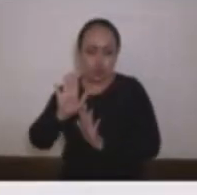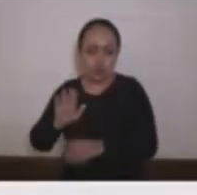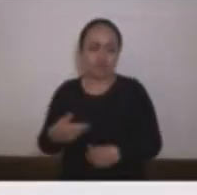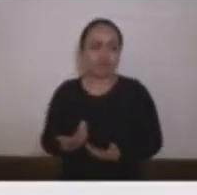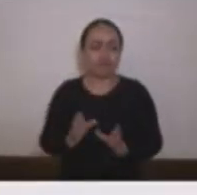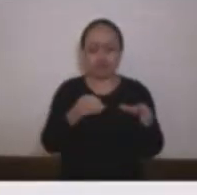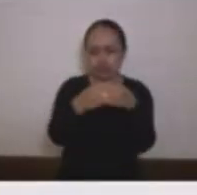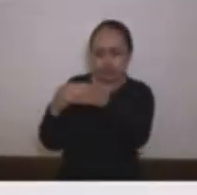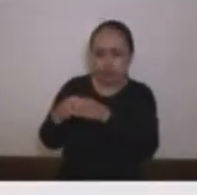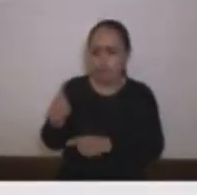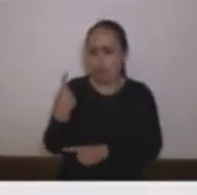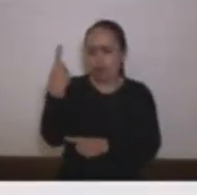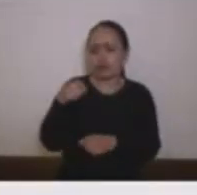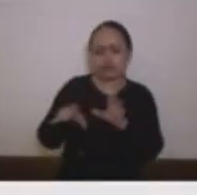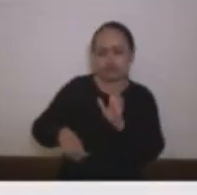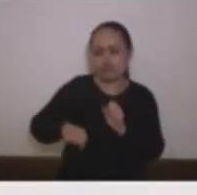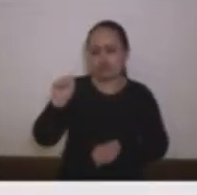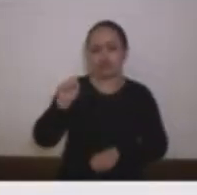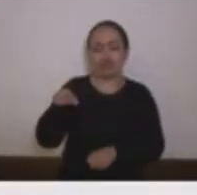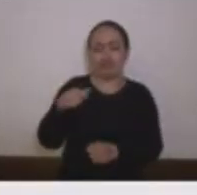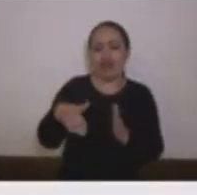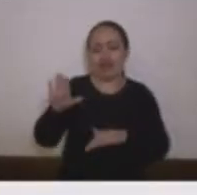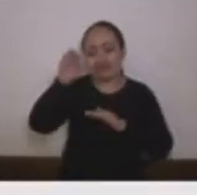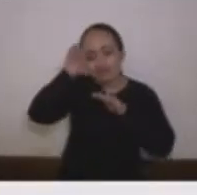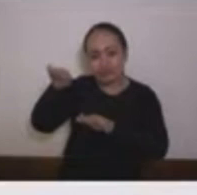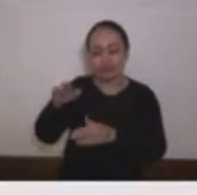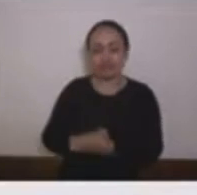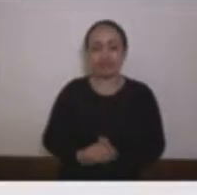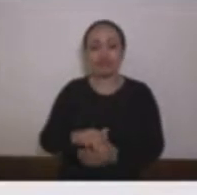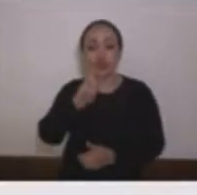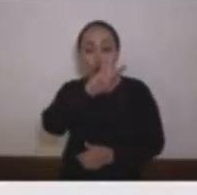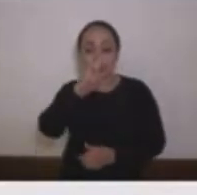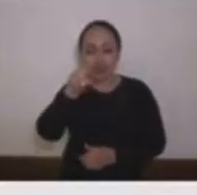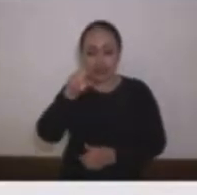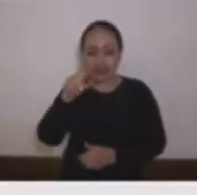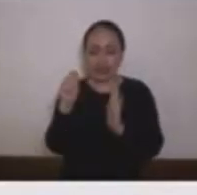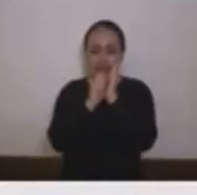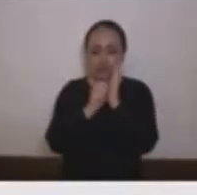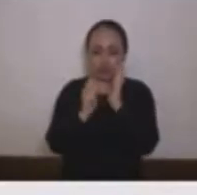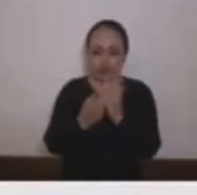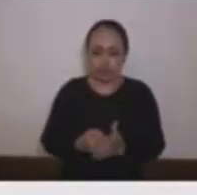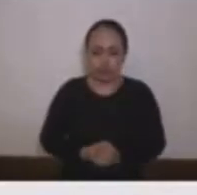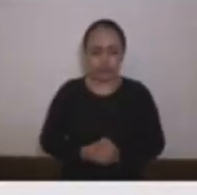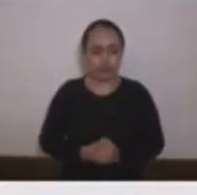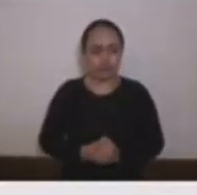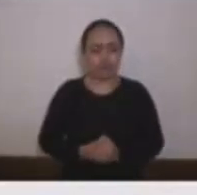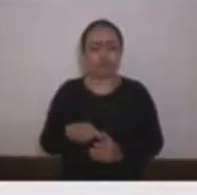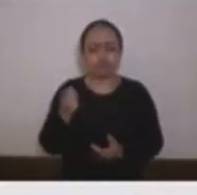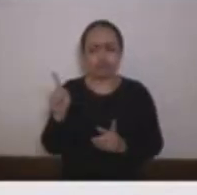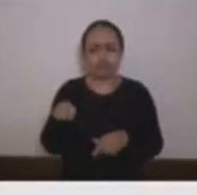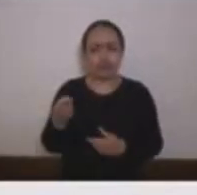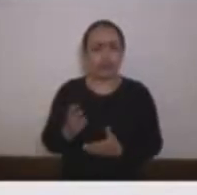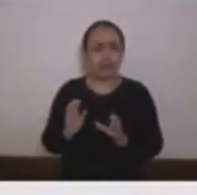como uno de los más opcionados para lograr el voto de los concejales de Medellín 86 puntos ha hecho parte del